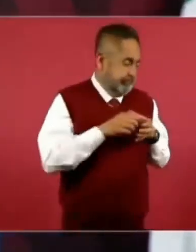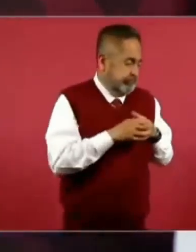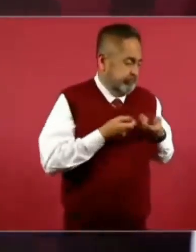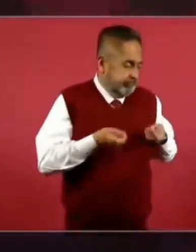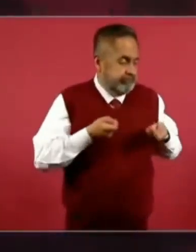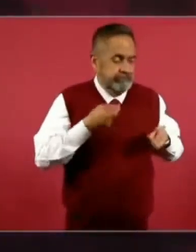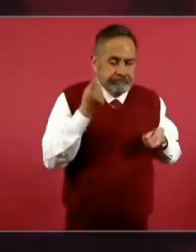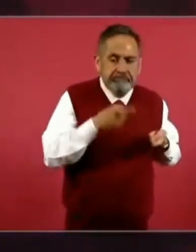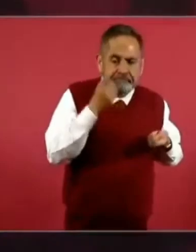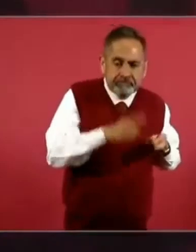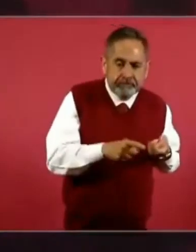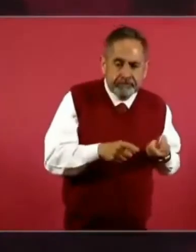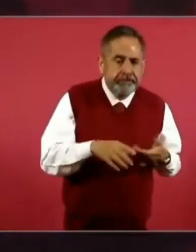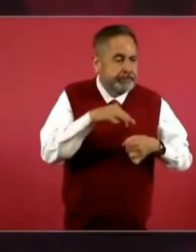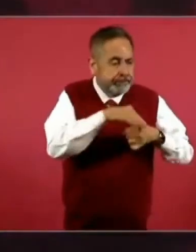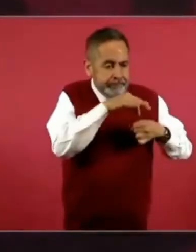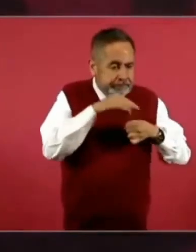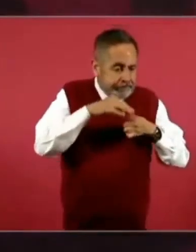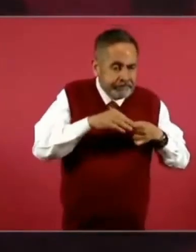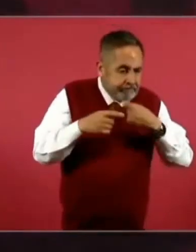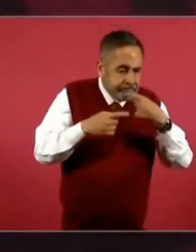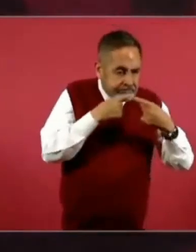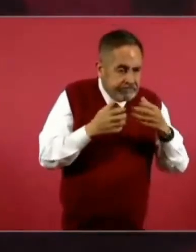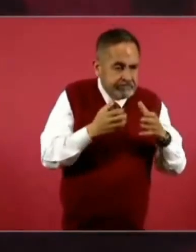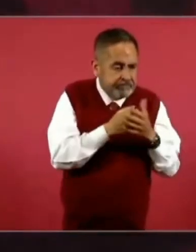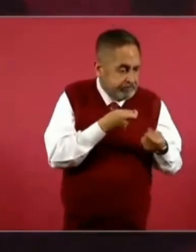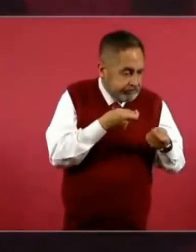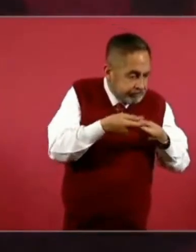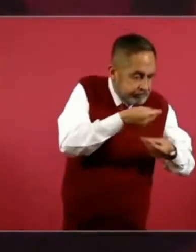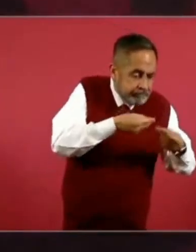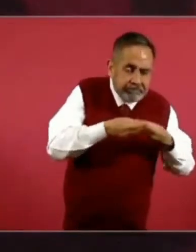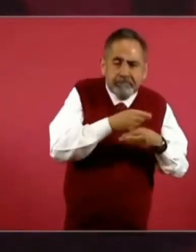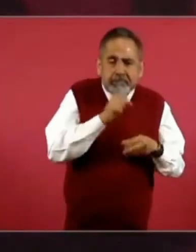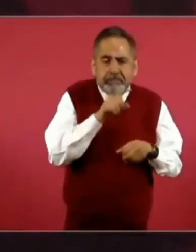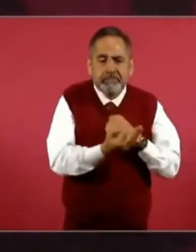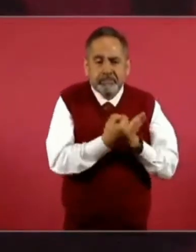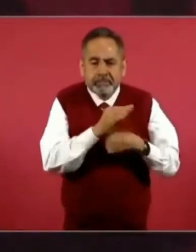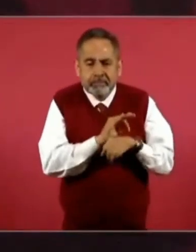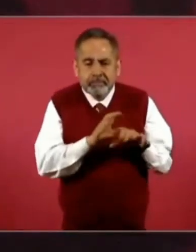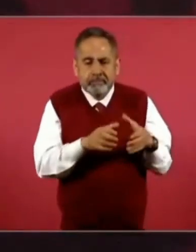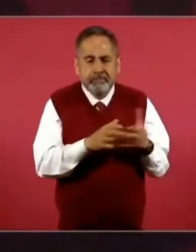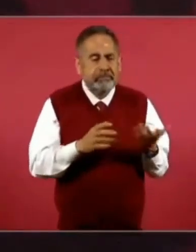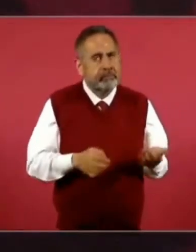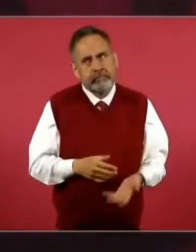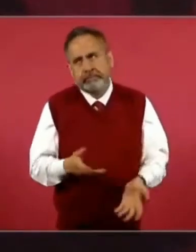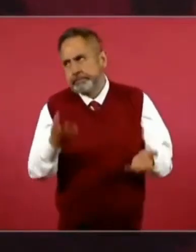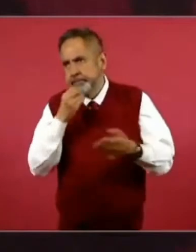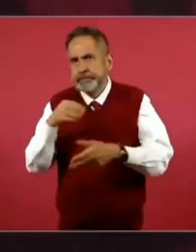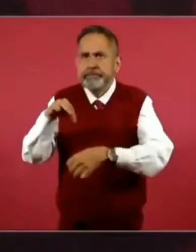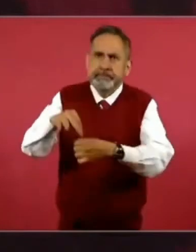se hacían las elecciones para cumplir con el expediente,